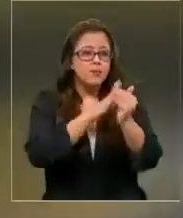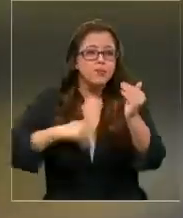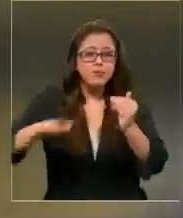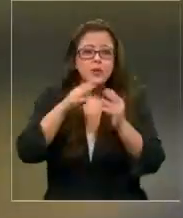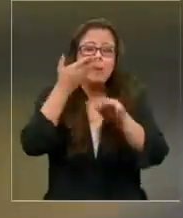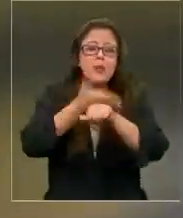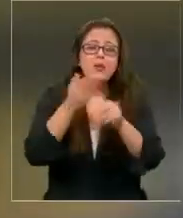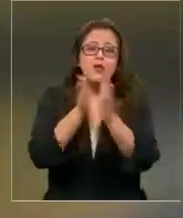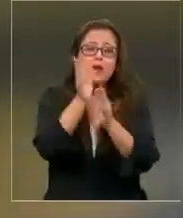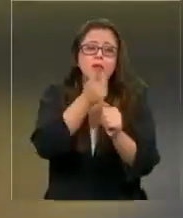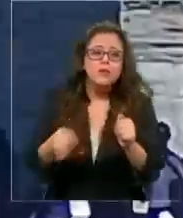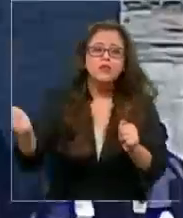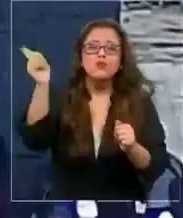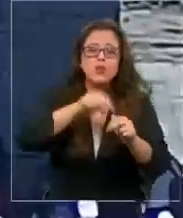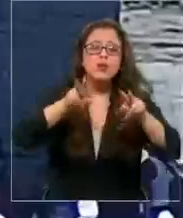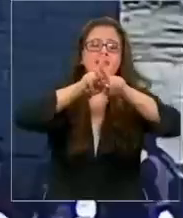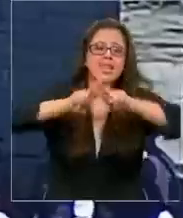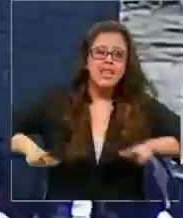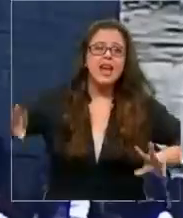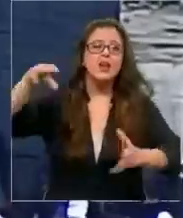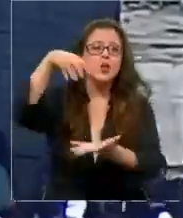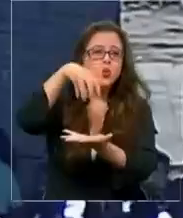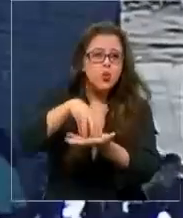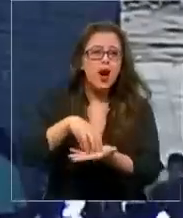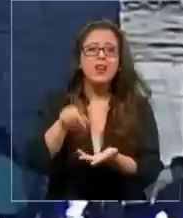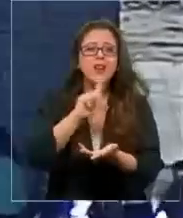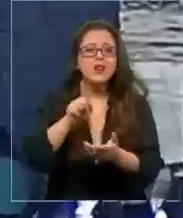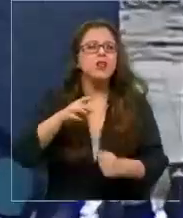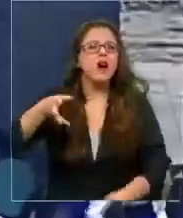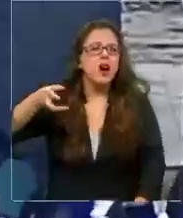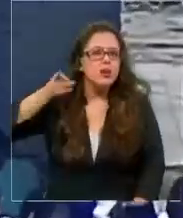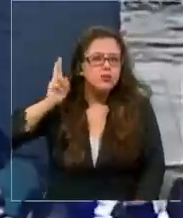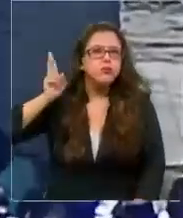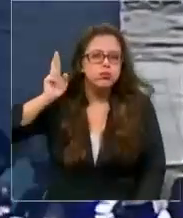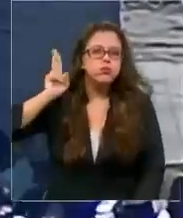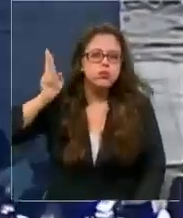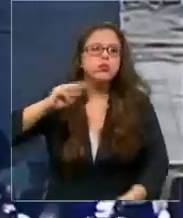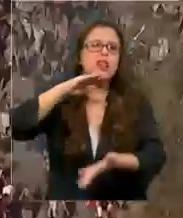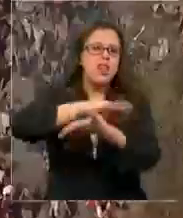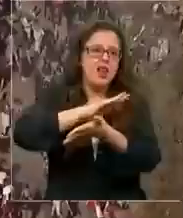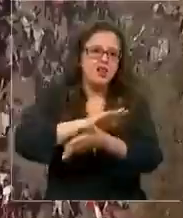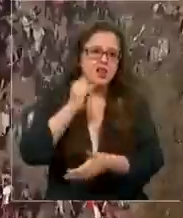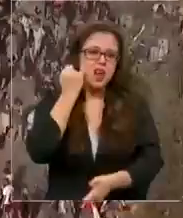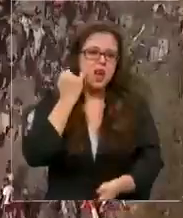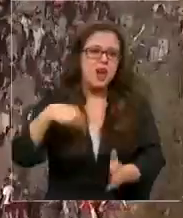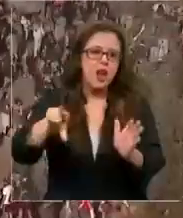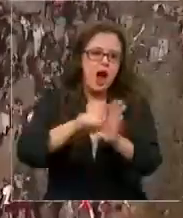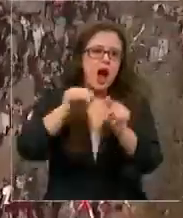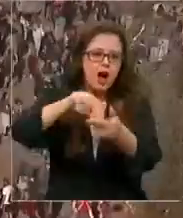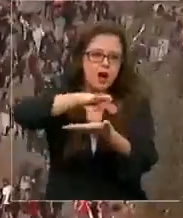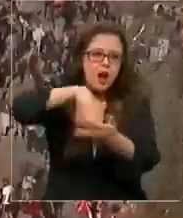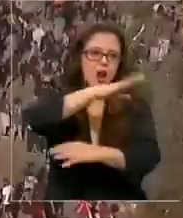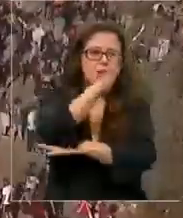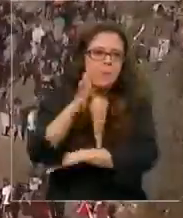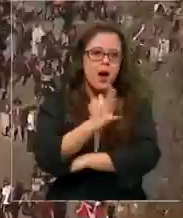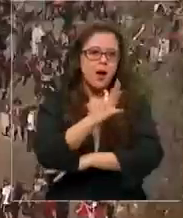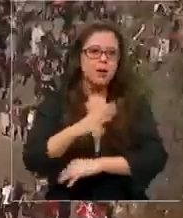piden volver a recuperar la tranquilidad del sector sin tener que escuchar los ruidos de las fiestas clandestinas en el parque.